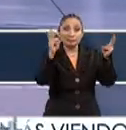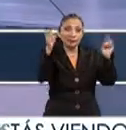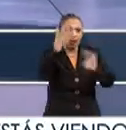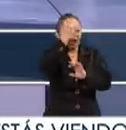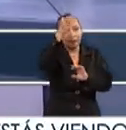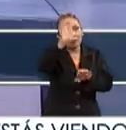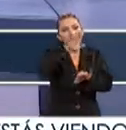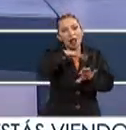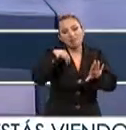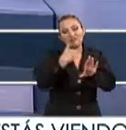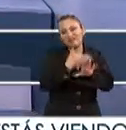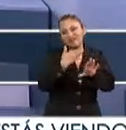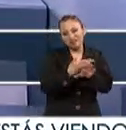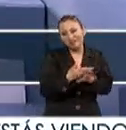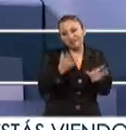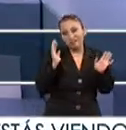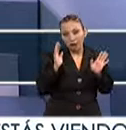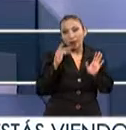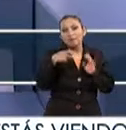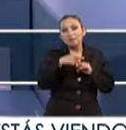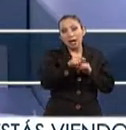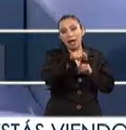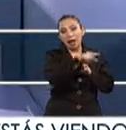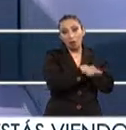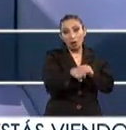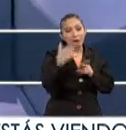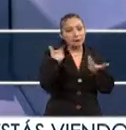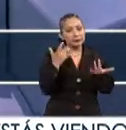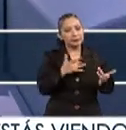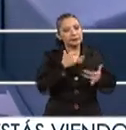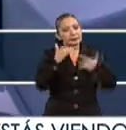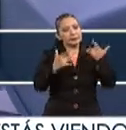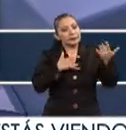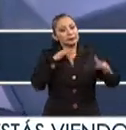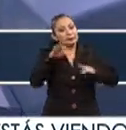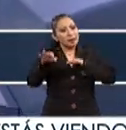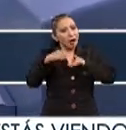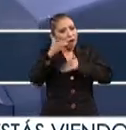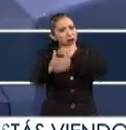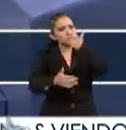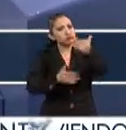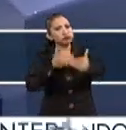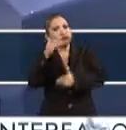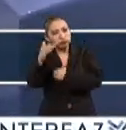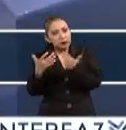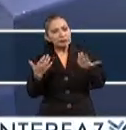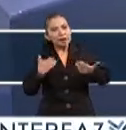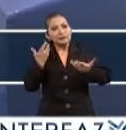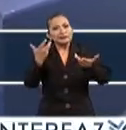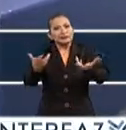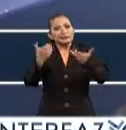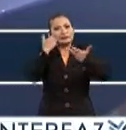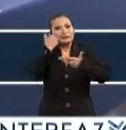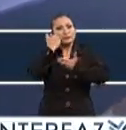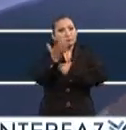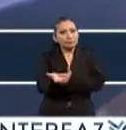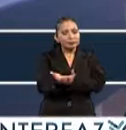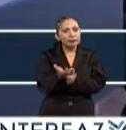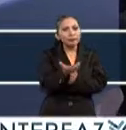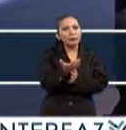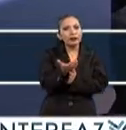climatológicos, pero ese espíritu de trabajo, de avance y ese anhelo precisamente